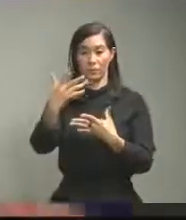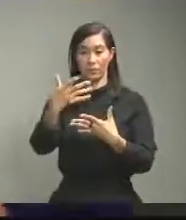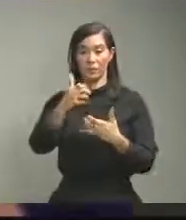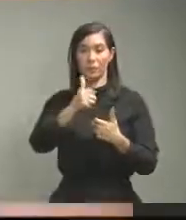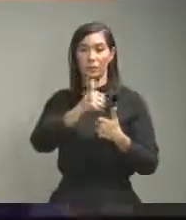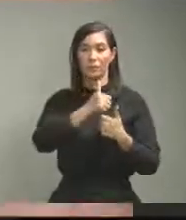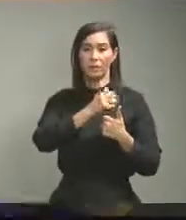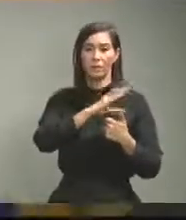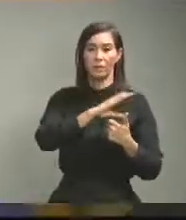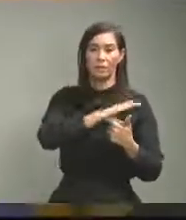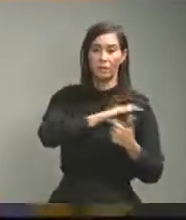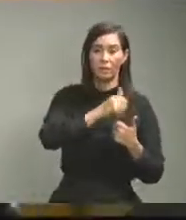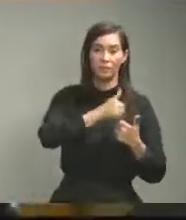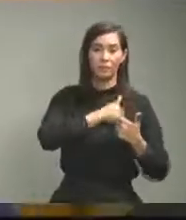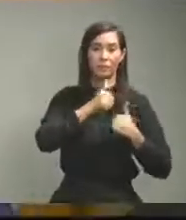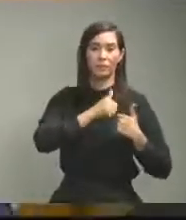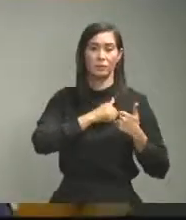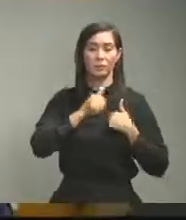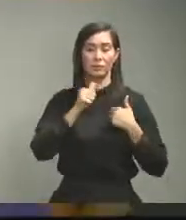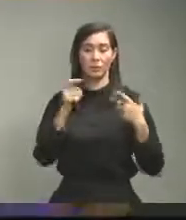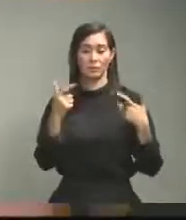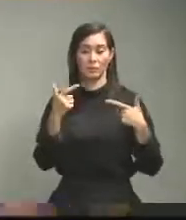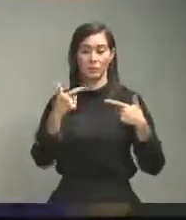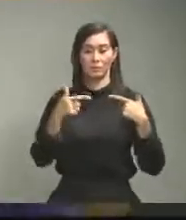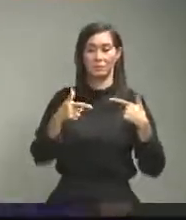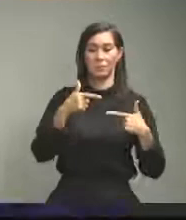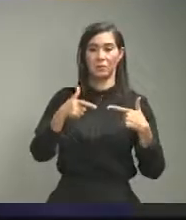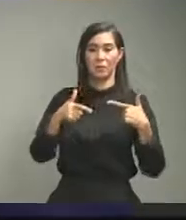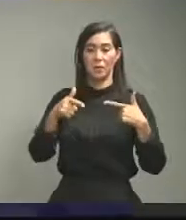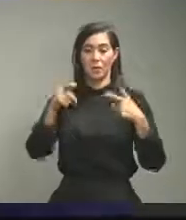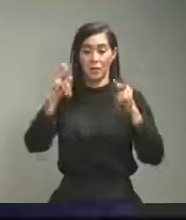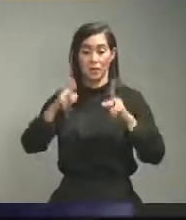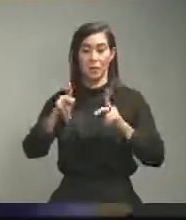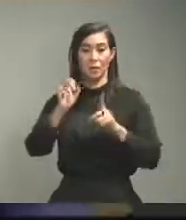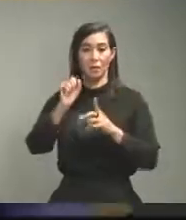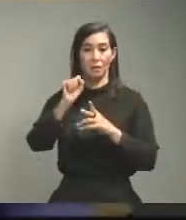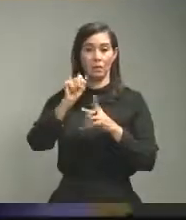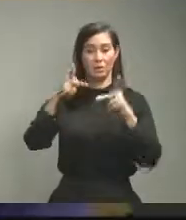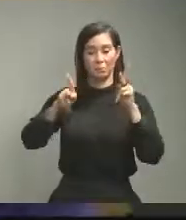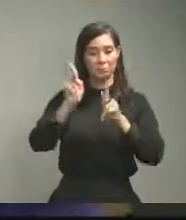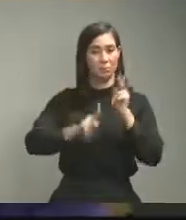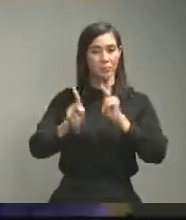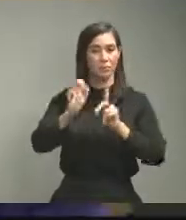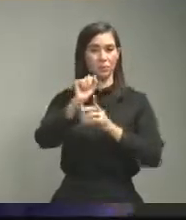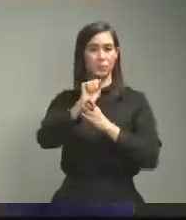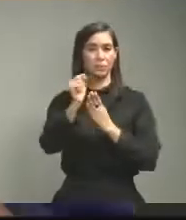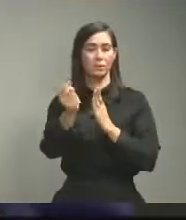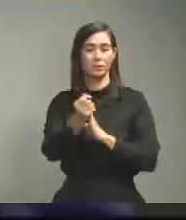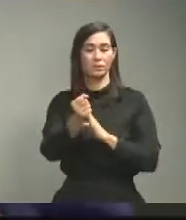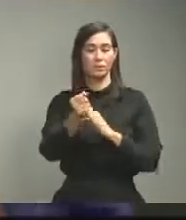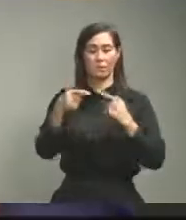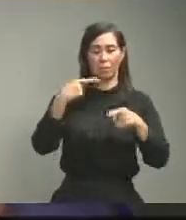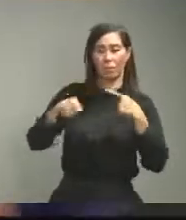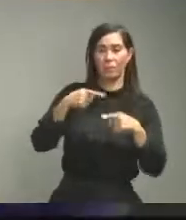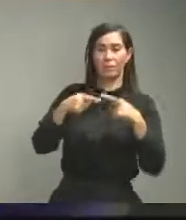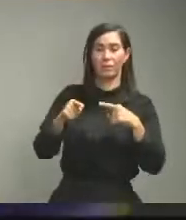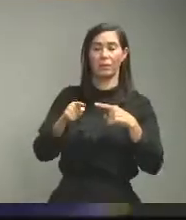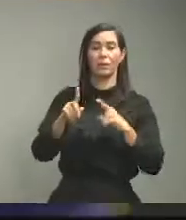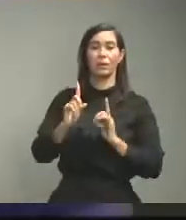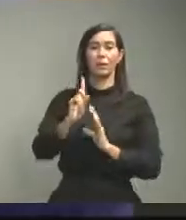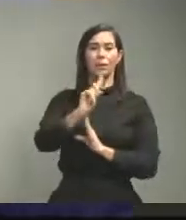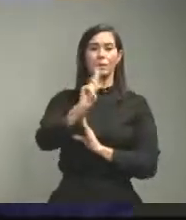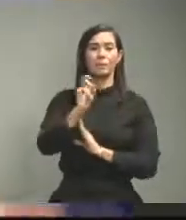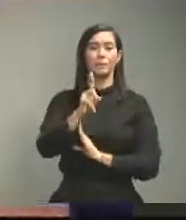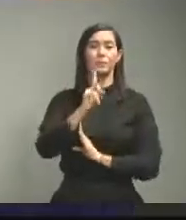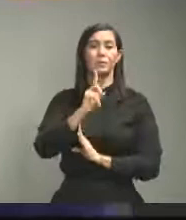de las Fuerzas Armadas y la Policía y la Ciudadanía pero mi pregunta es básicamente con relación